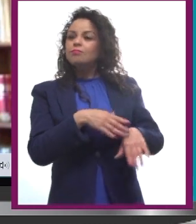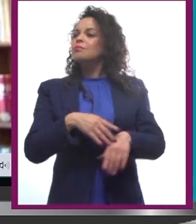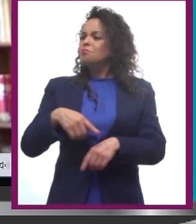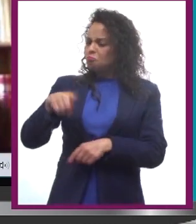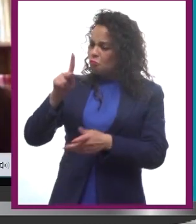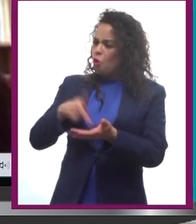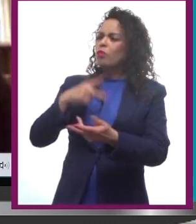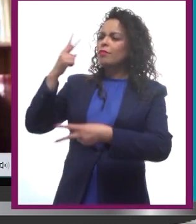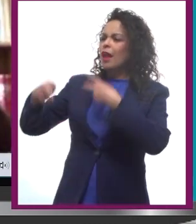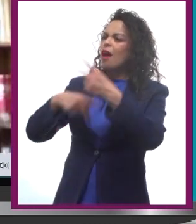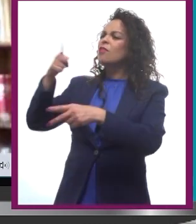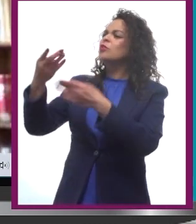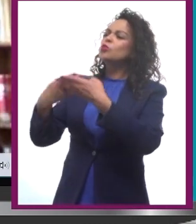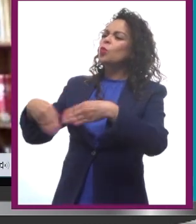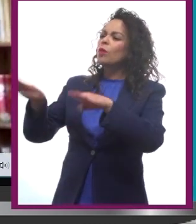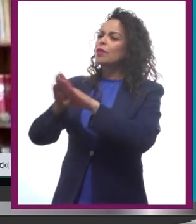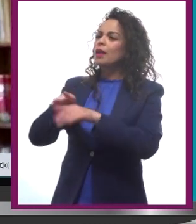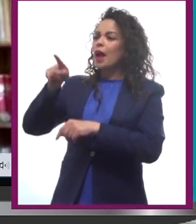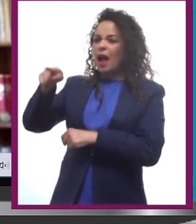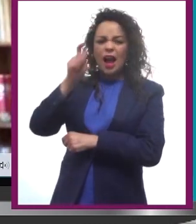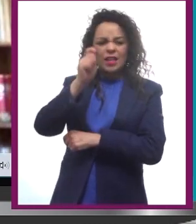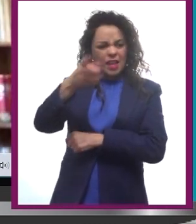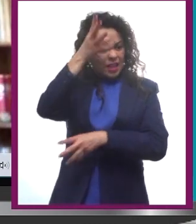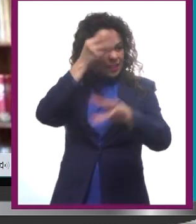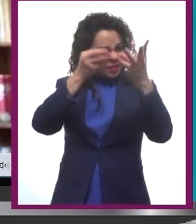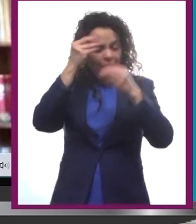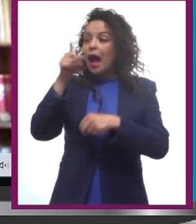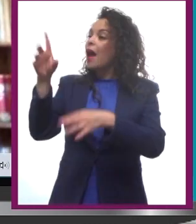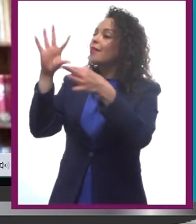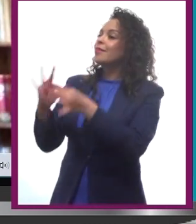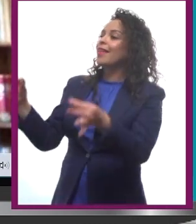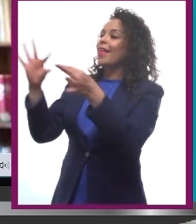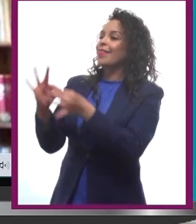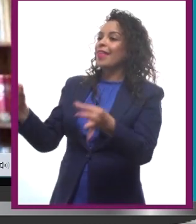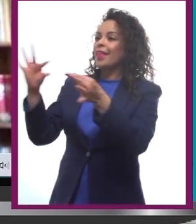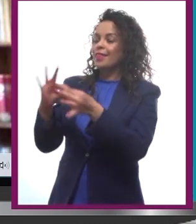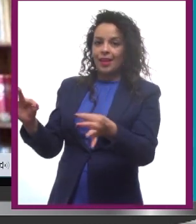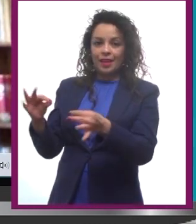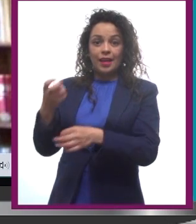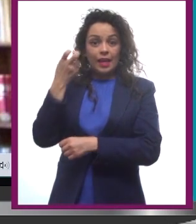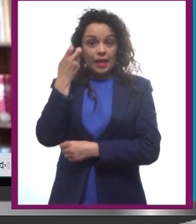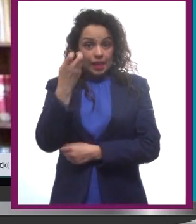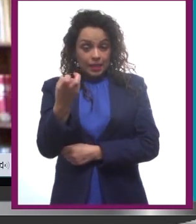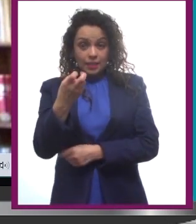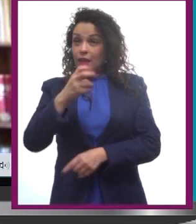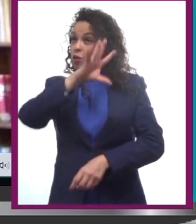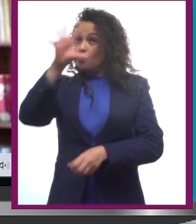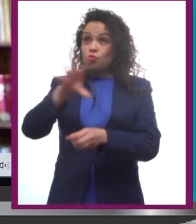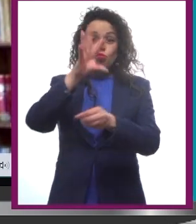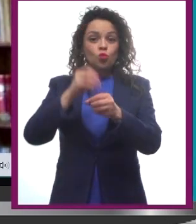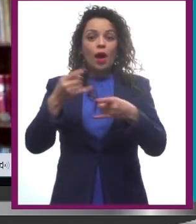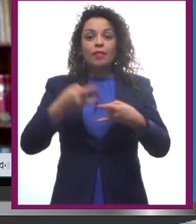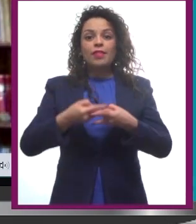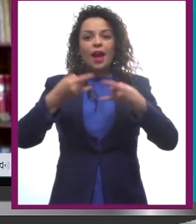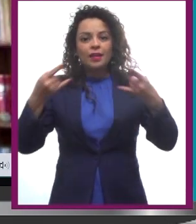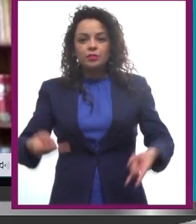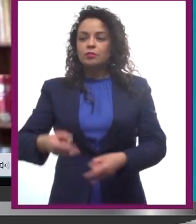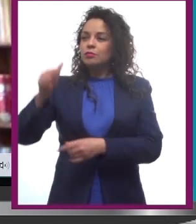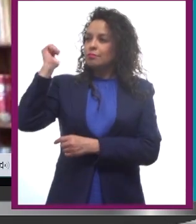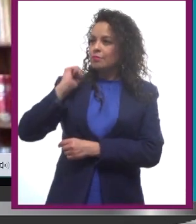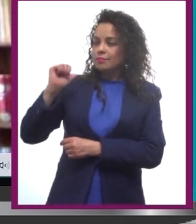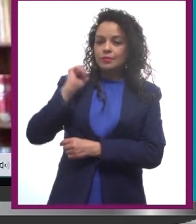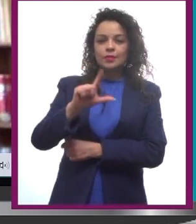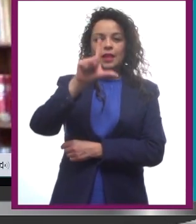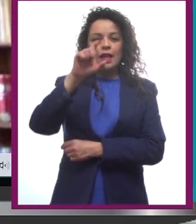a su hogar y cuenta lo que aprendió, ¿no? Entonces, dice Joseph Campbell que todas las historias míticas, legendarias, se